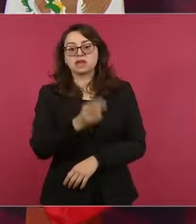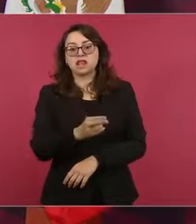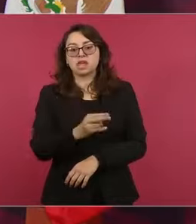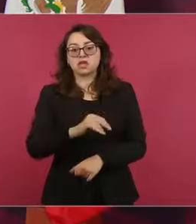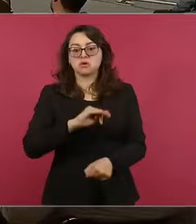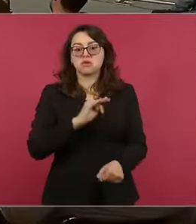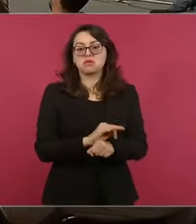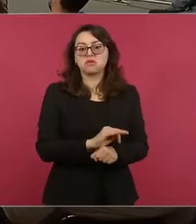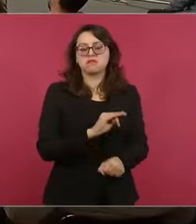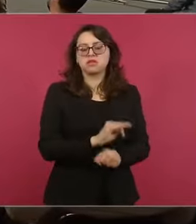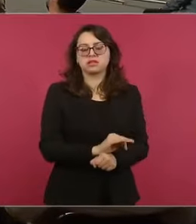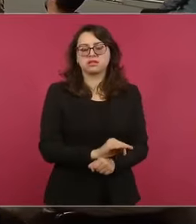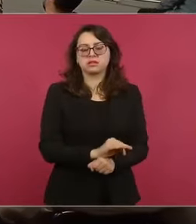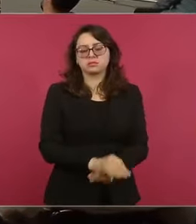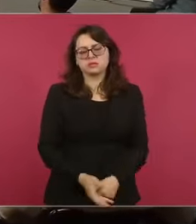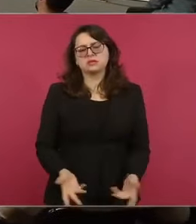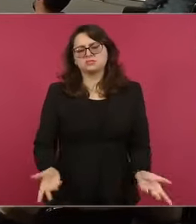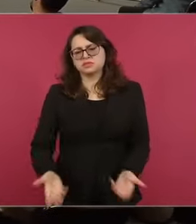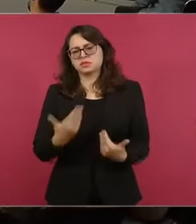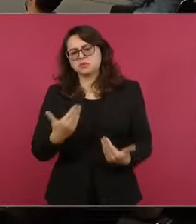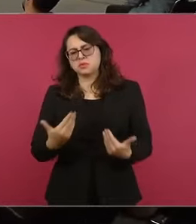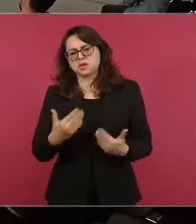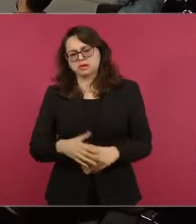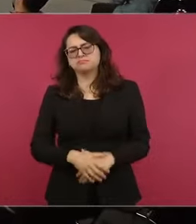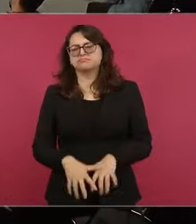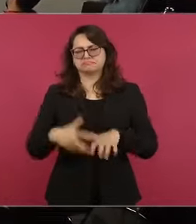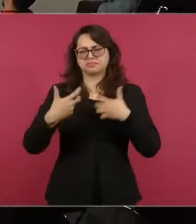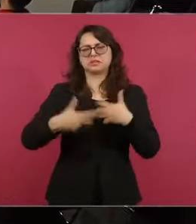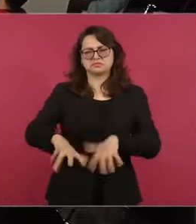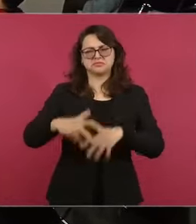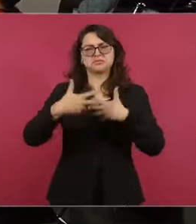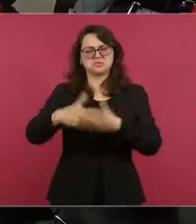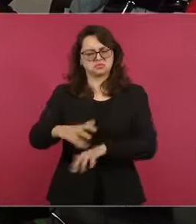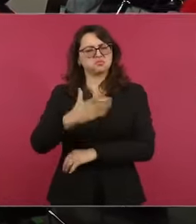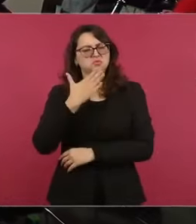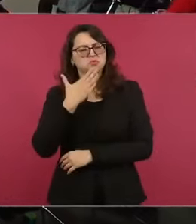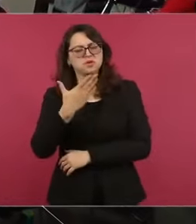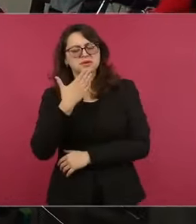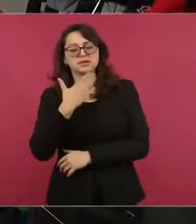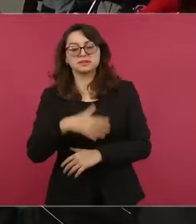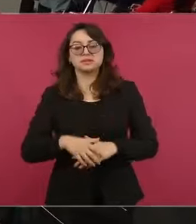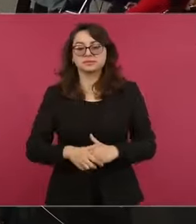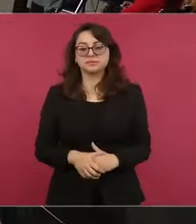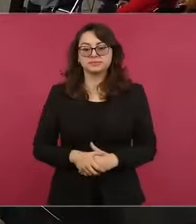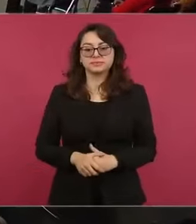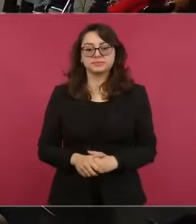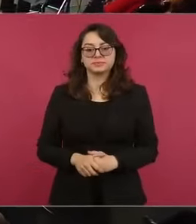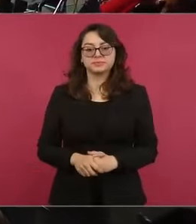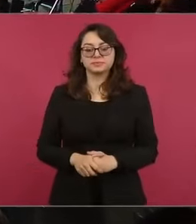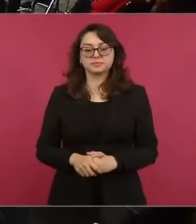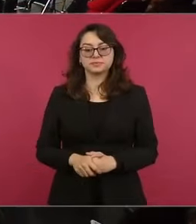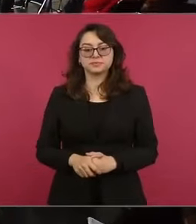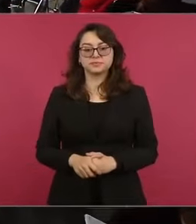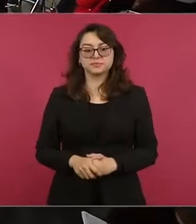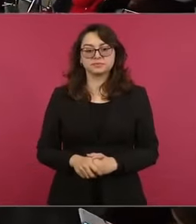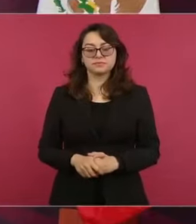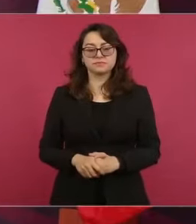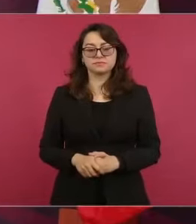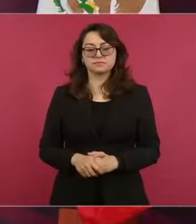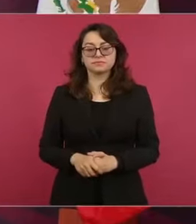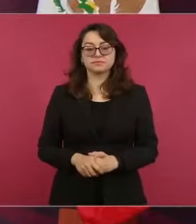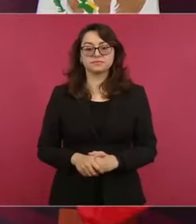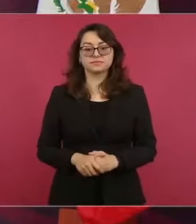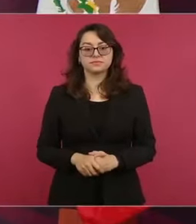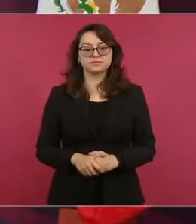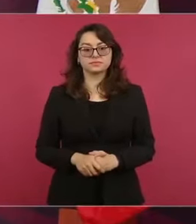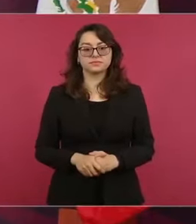Pues qué bien, qué bien que lo hagan. Y luego es